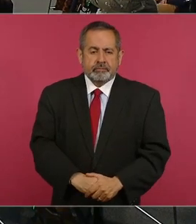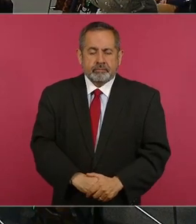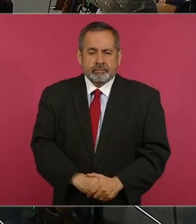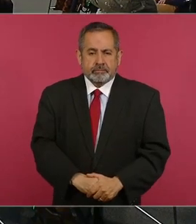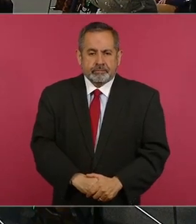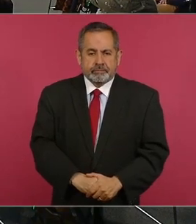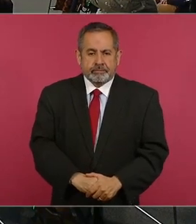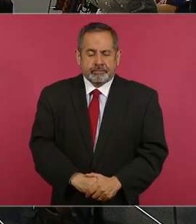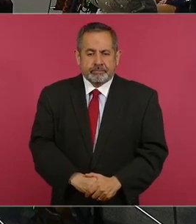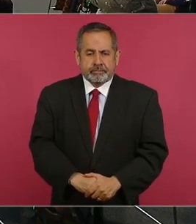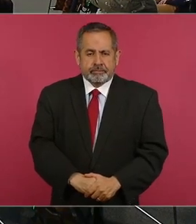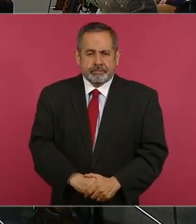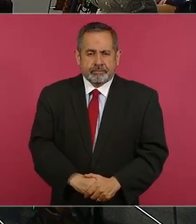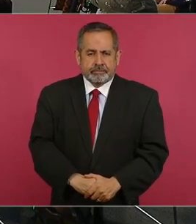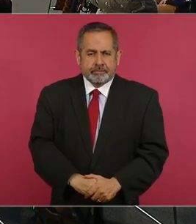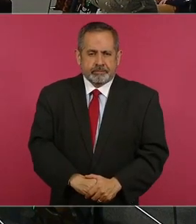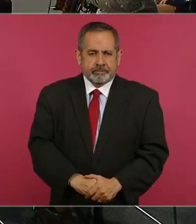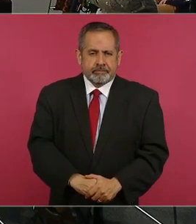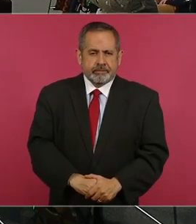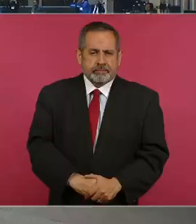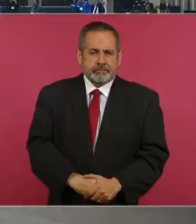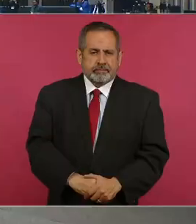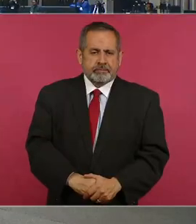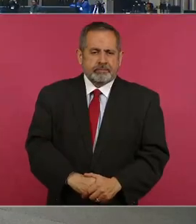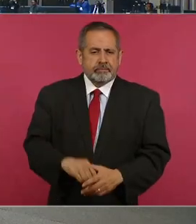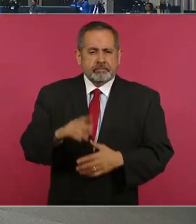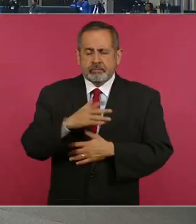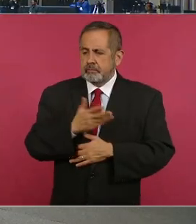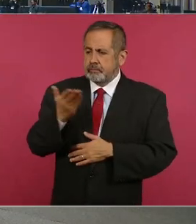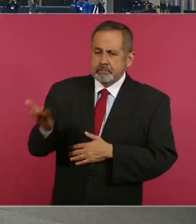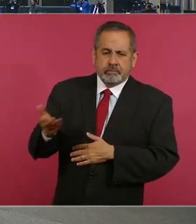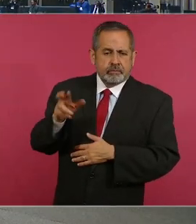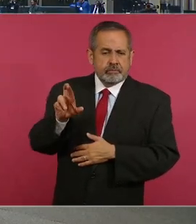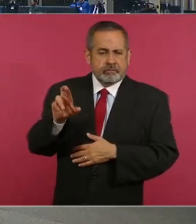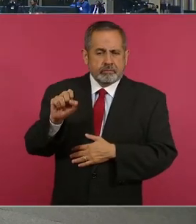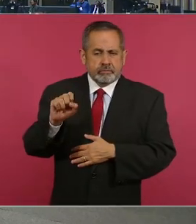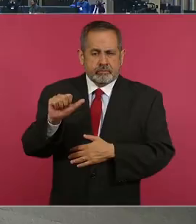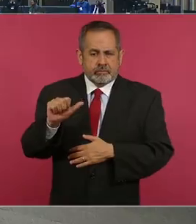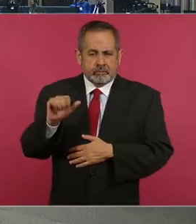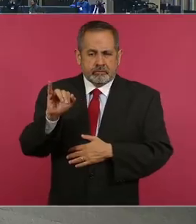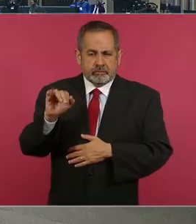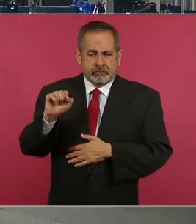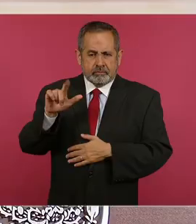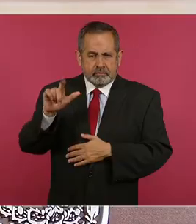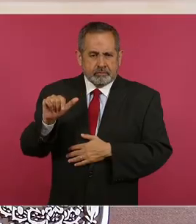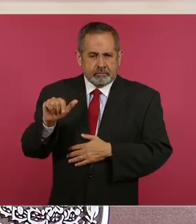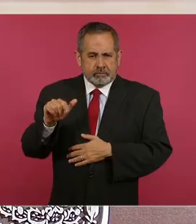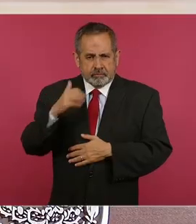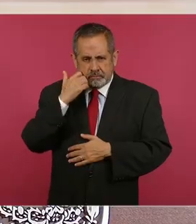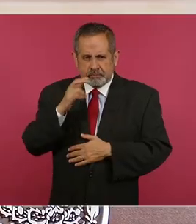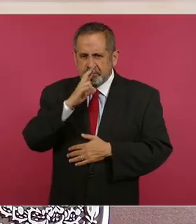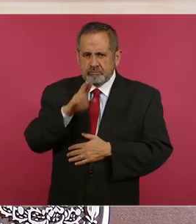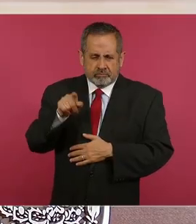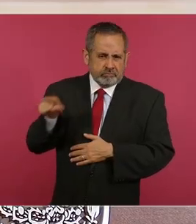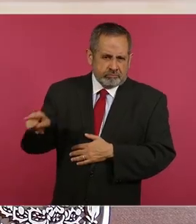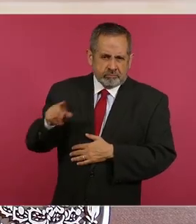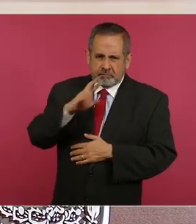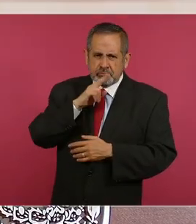vamos a pedirle a Rosa Isela, ¿quieres que te conteste ella